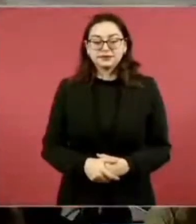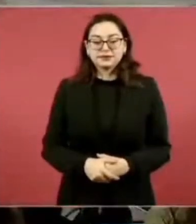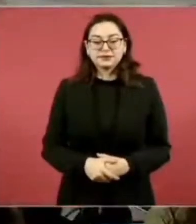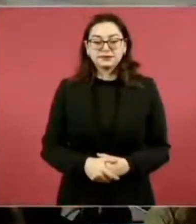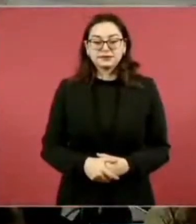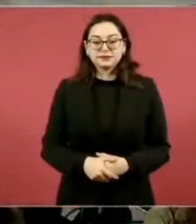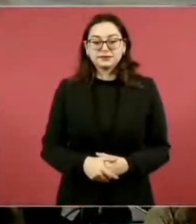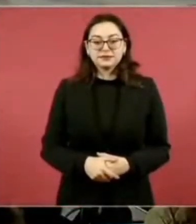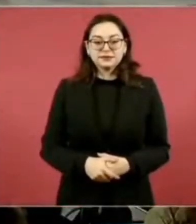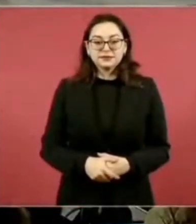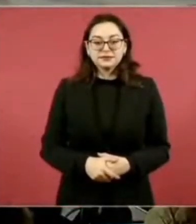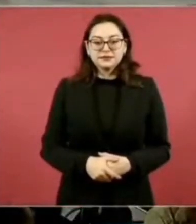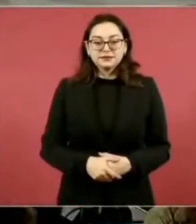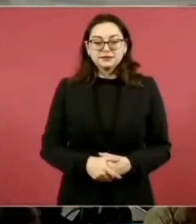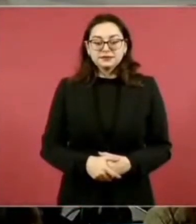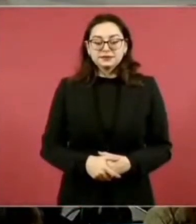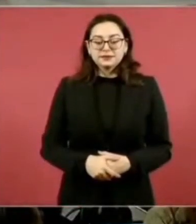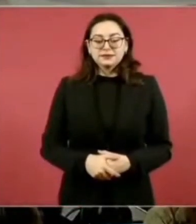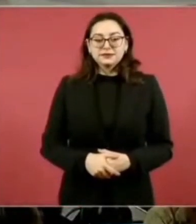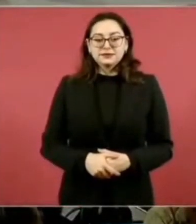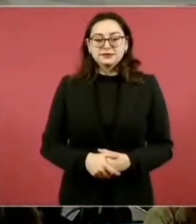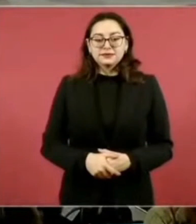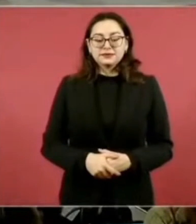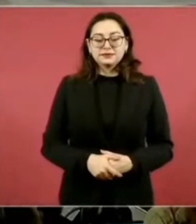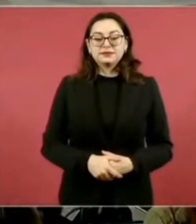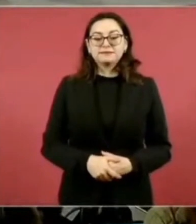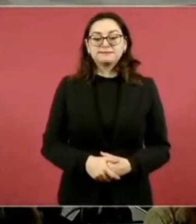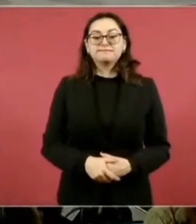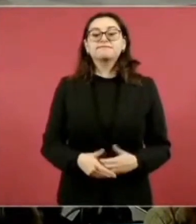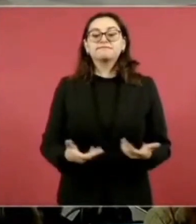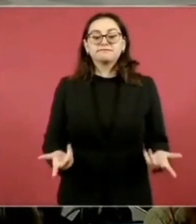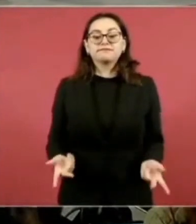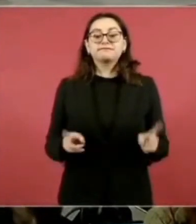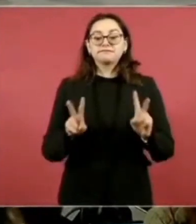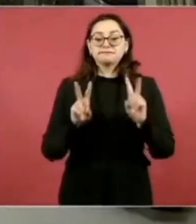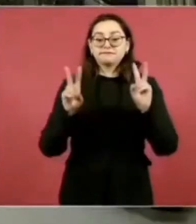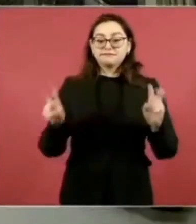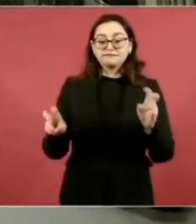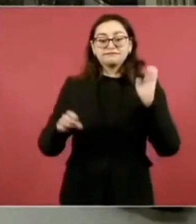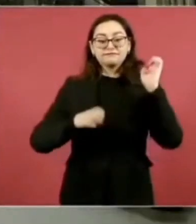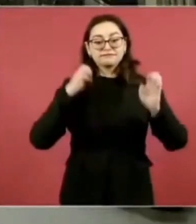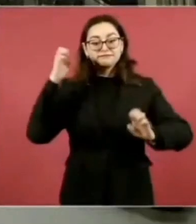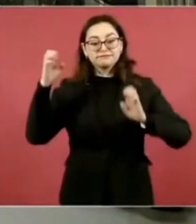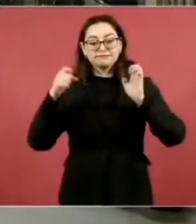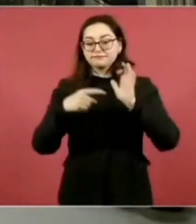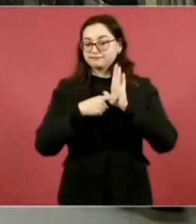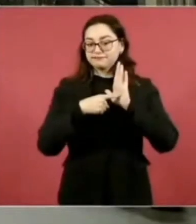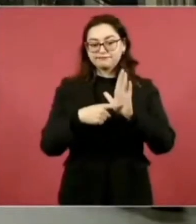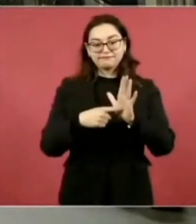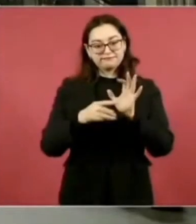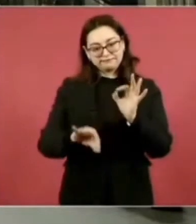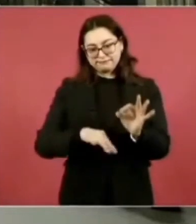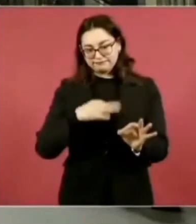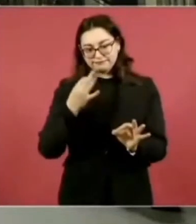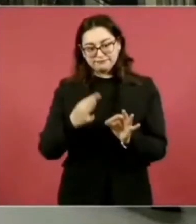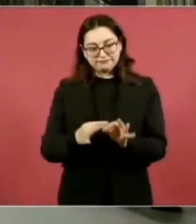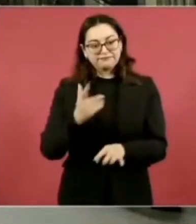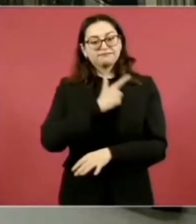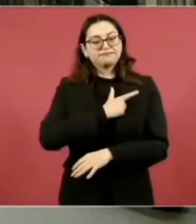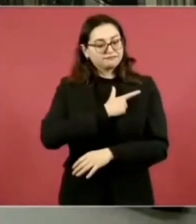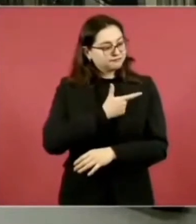Bueno, pues terminamos la exposición. Me da mucho gusto que estén aquí